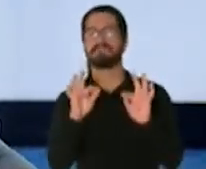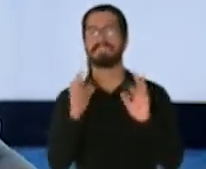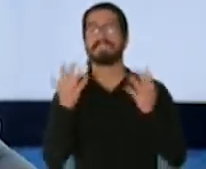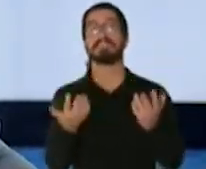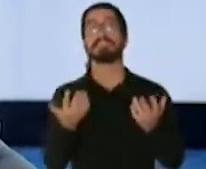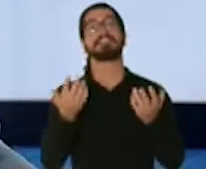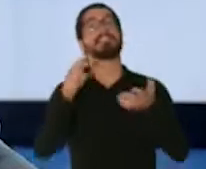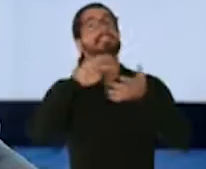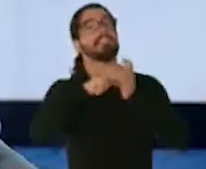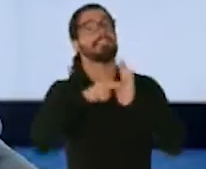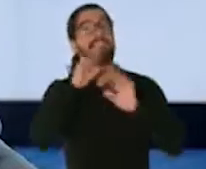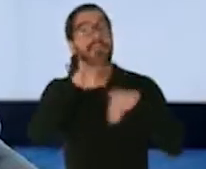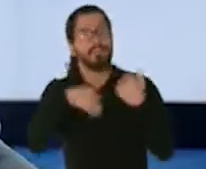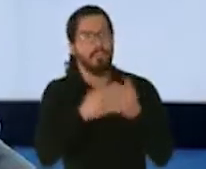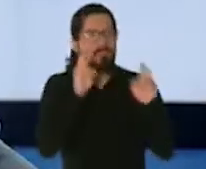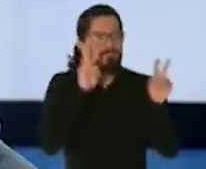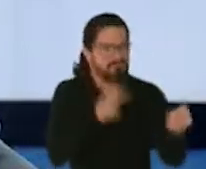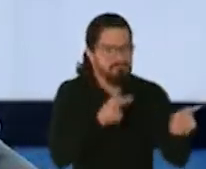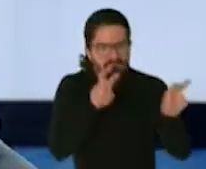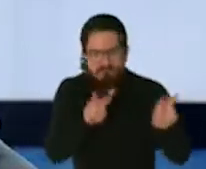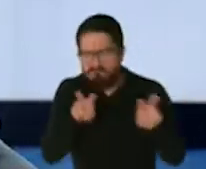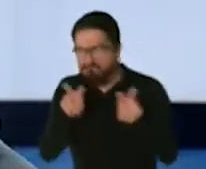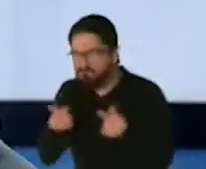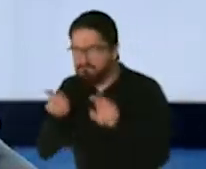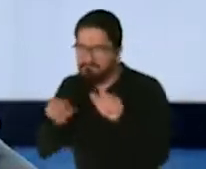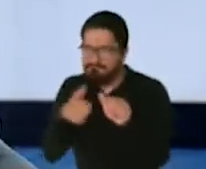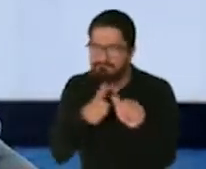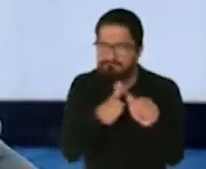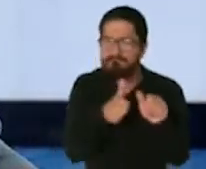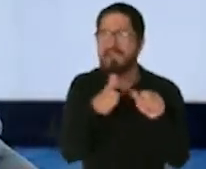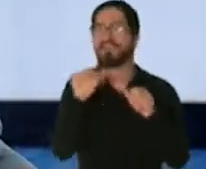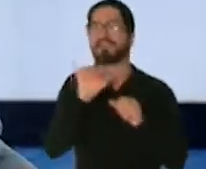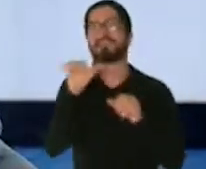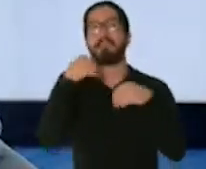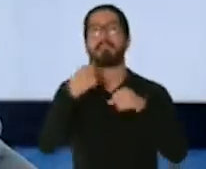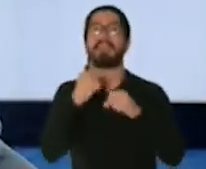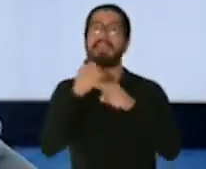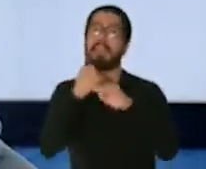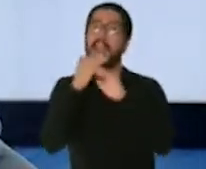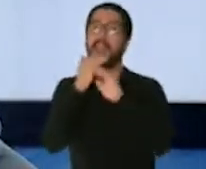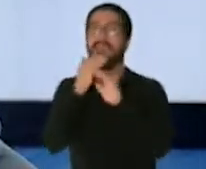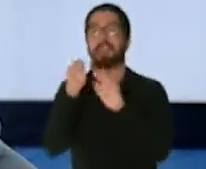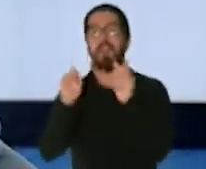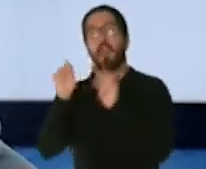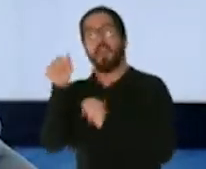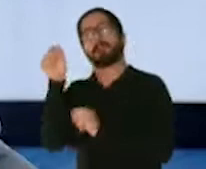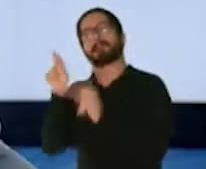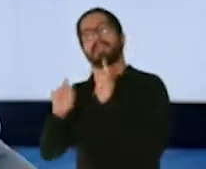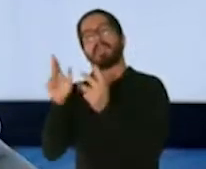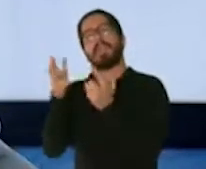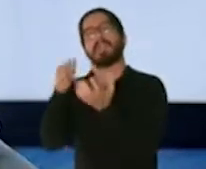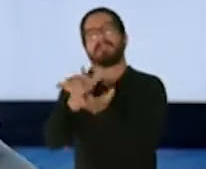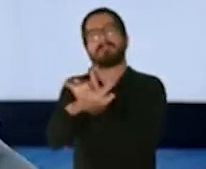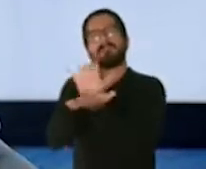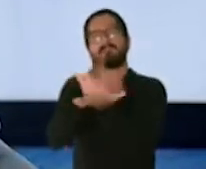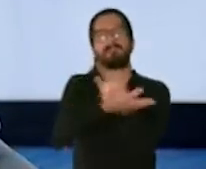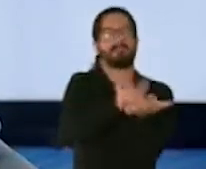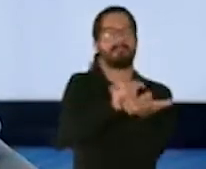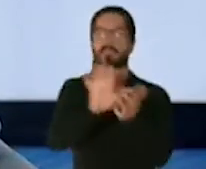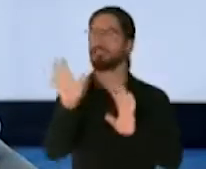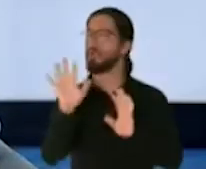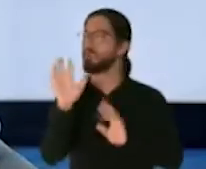día a día, y velando que nadie trate de tomar ventaja, que esto vaya en el orden establecido.